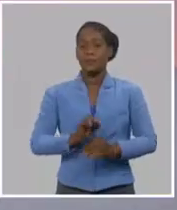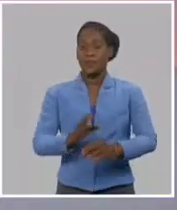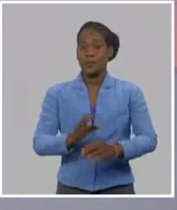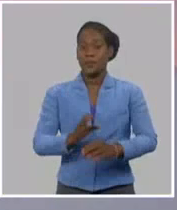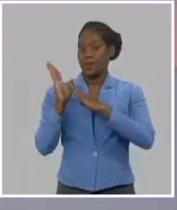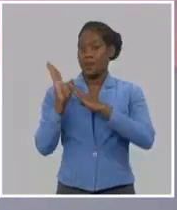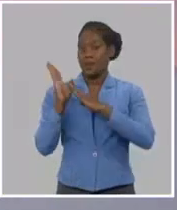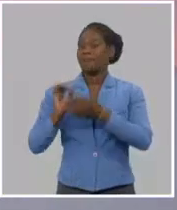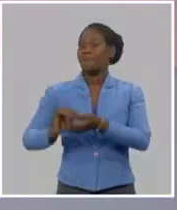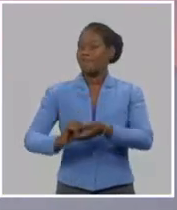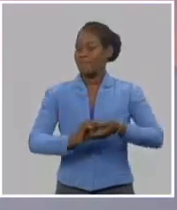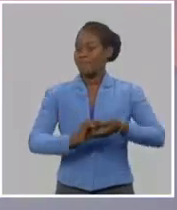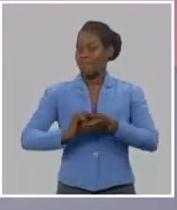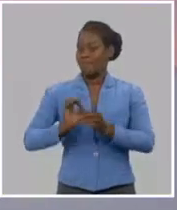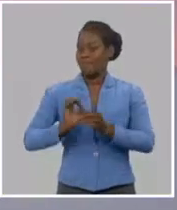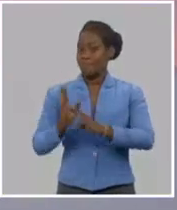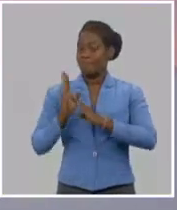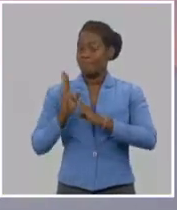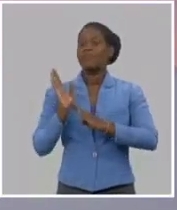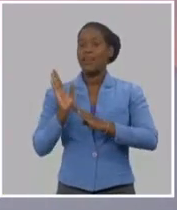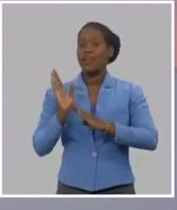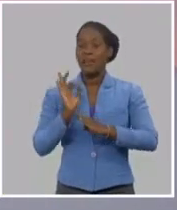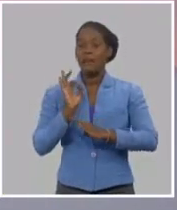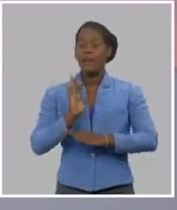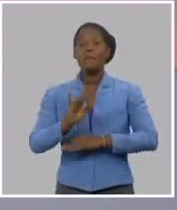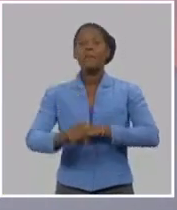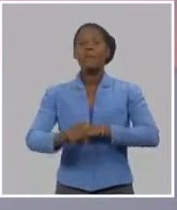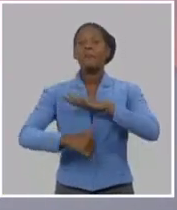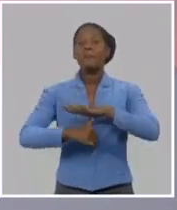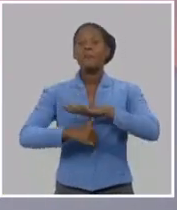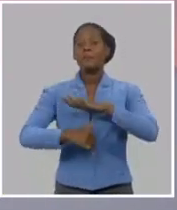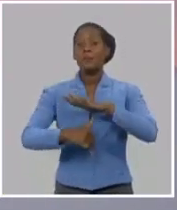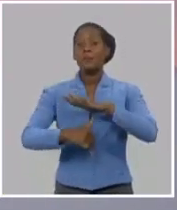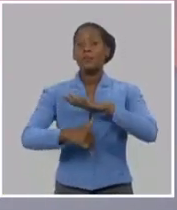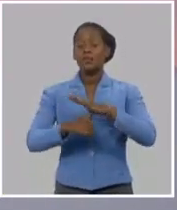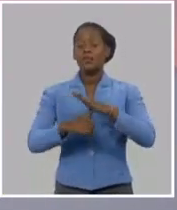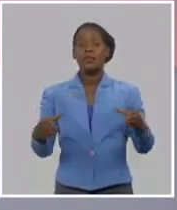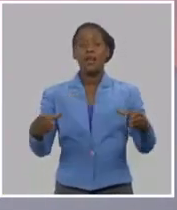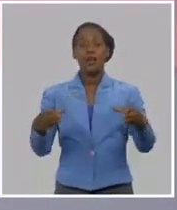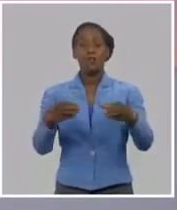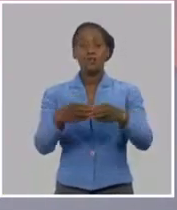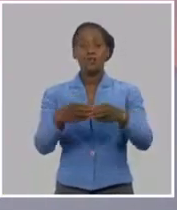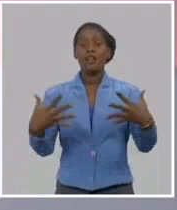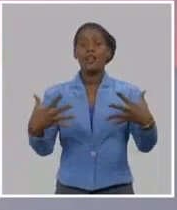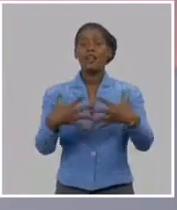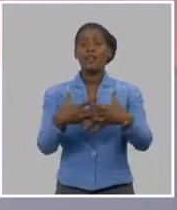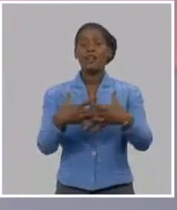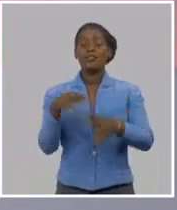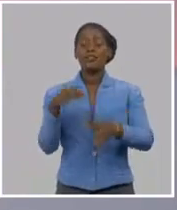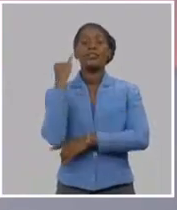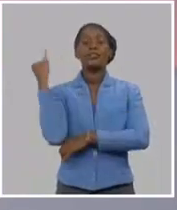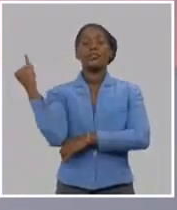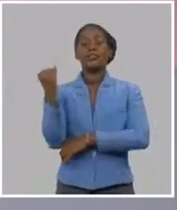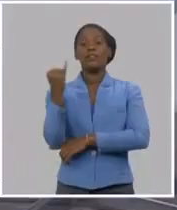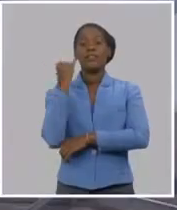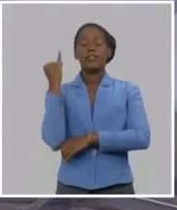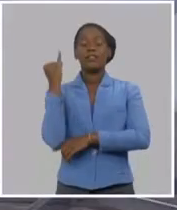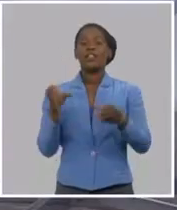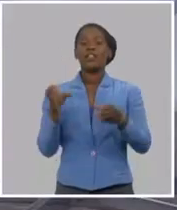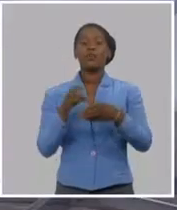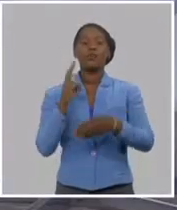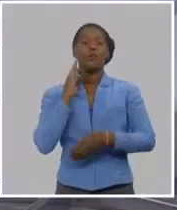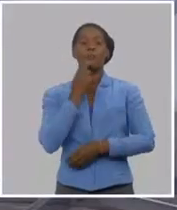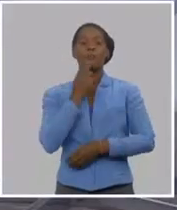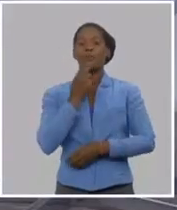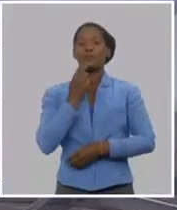Pich Fernández, quien es, digamos, la presidenta de la Comisión de Relaciones Nacionales e Internacionales del Movimiento Juvenil Martiano.